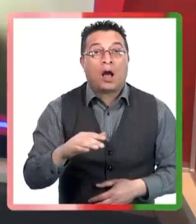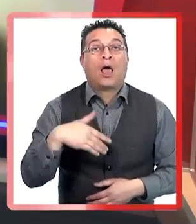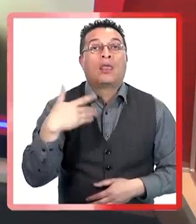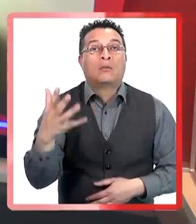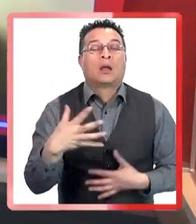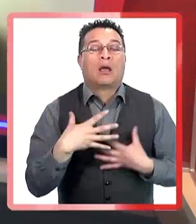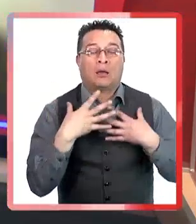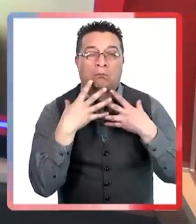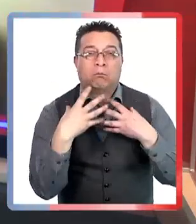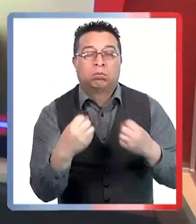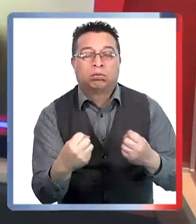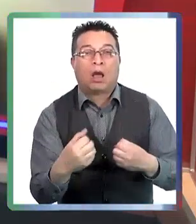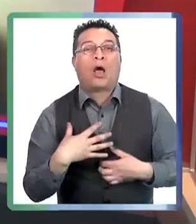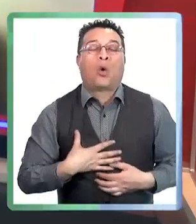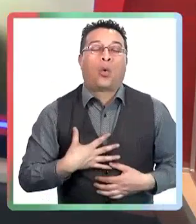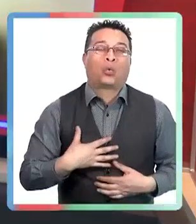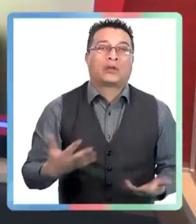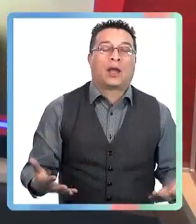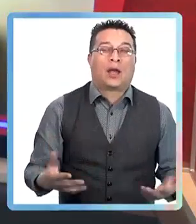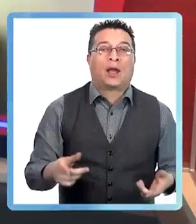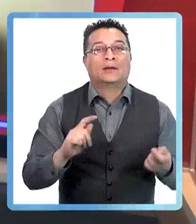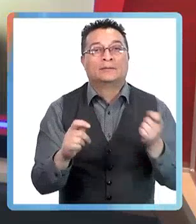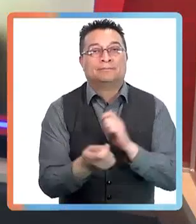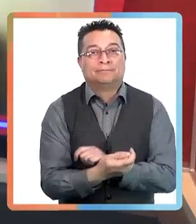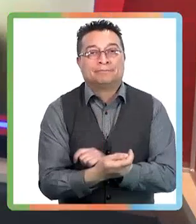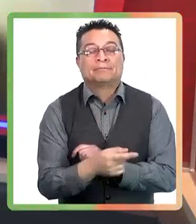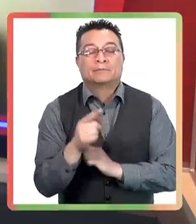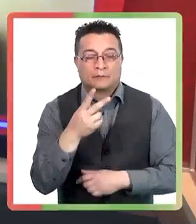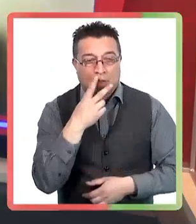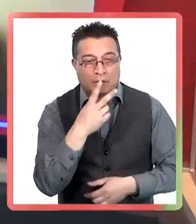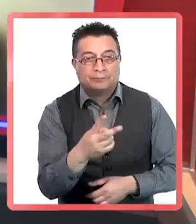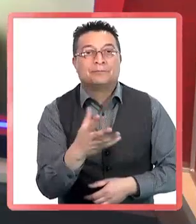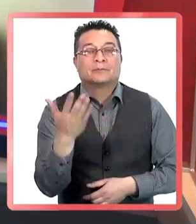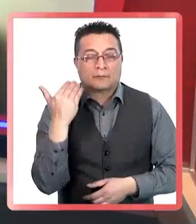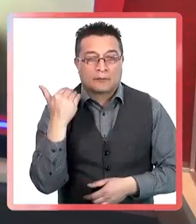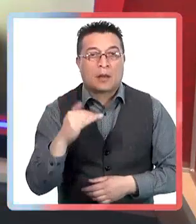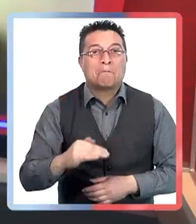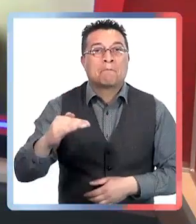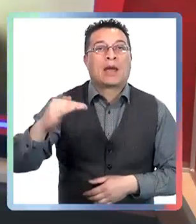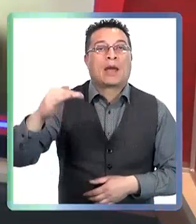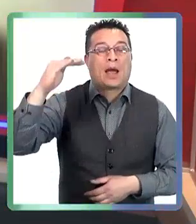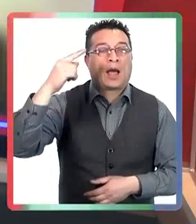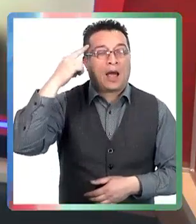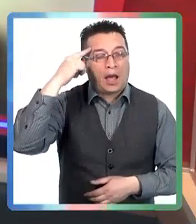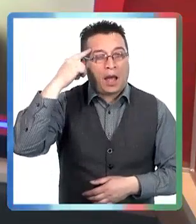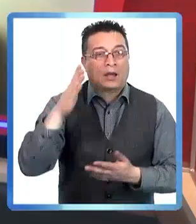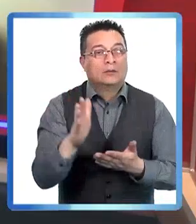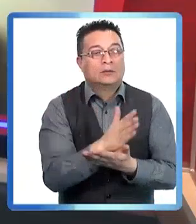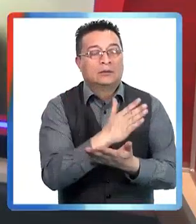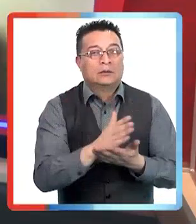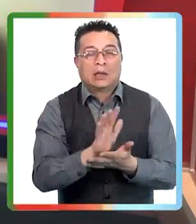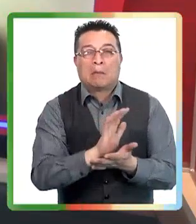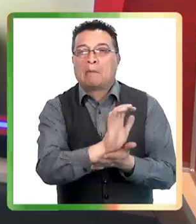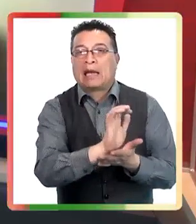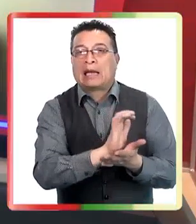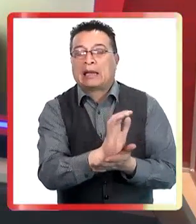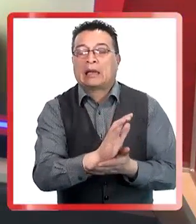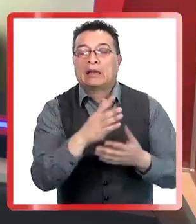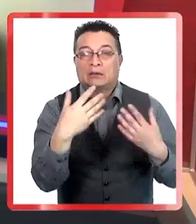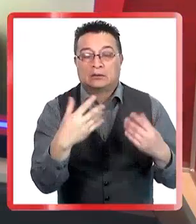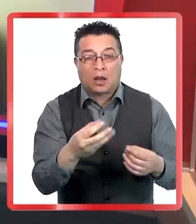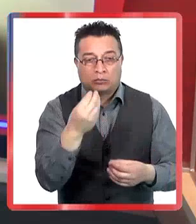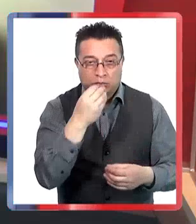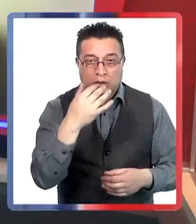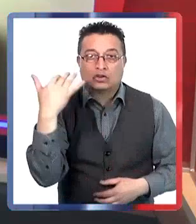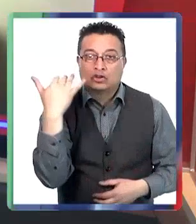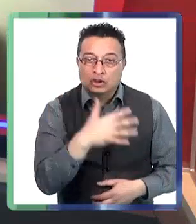termina encantándose con esas cosas, ¿se fija? Entonces, claro, uno se da cuenta porque cuando a lo mejor uno es más grande ya deja de lado un poquito las mañas y prueba y se da